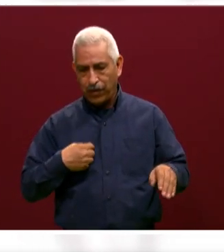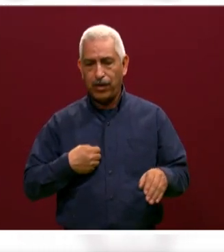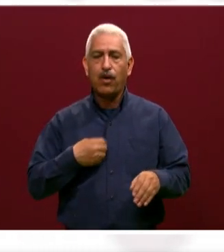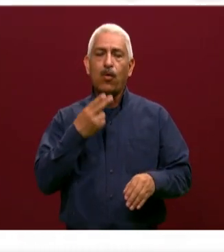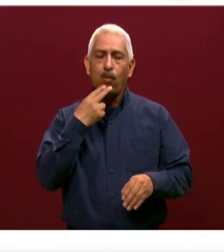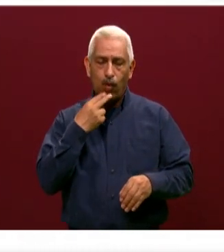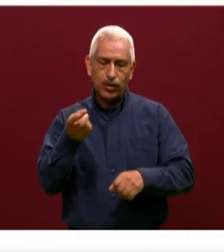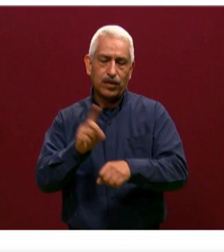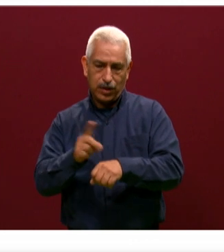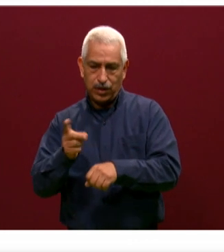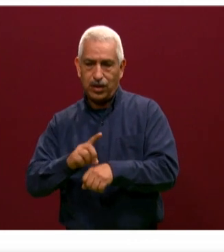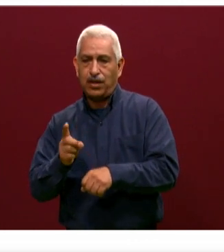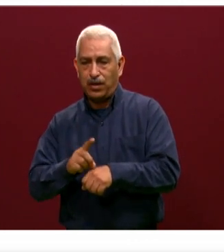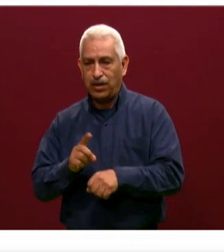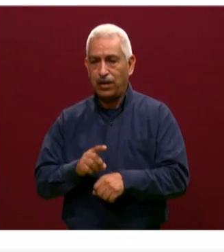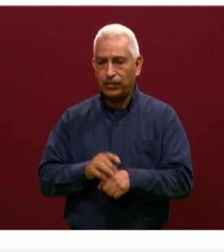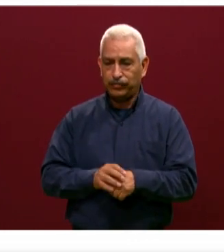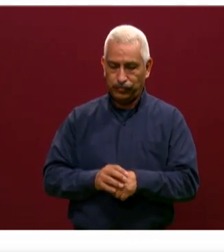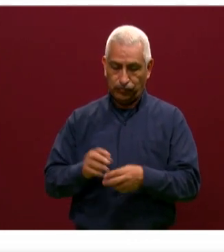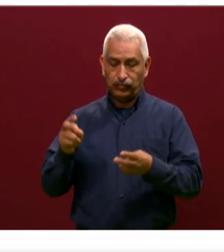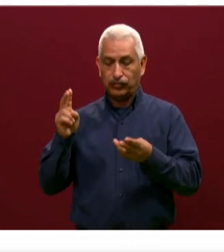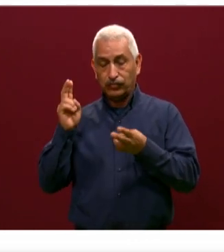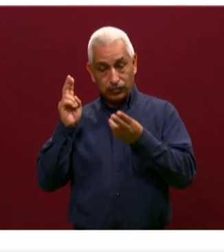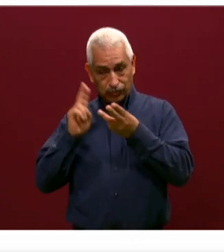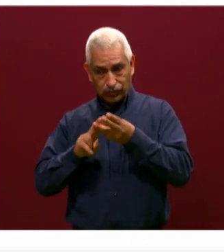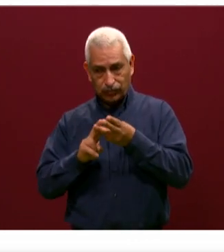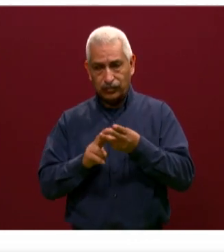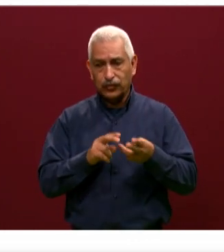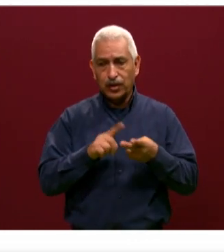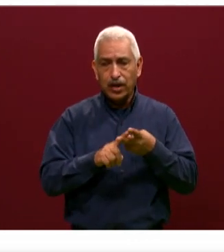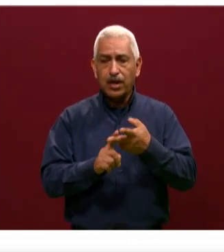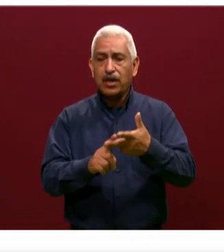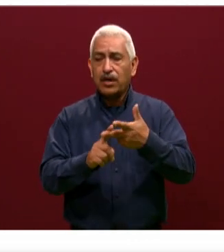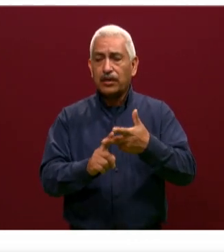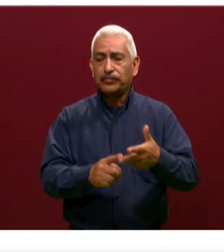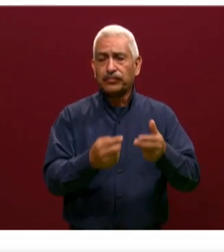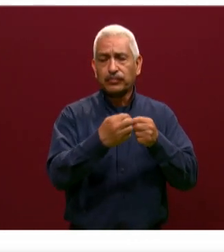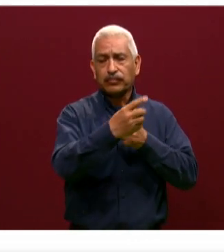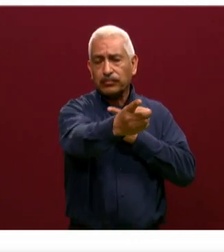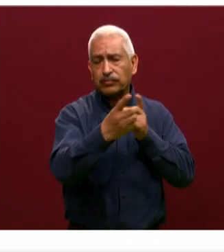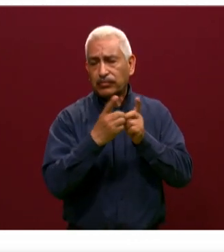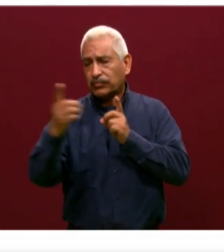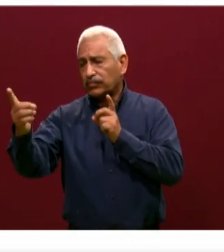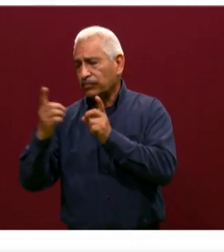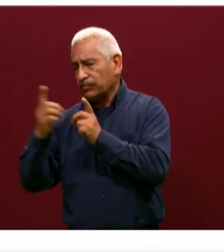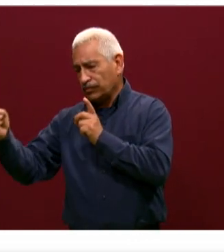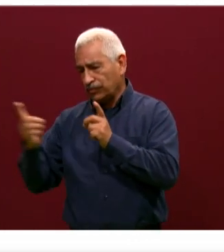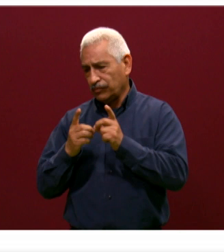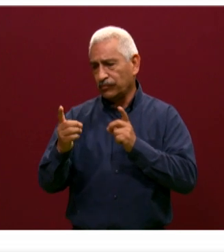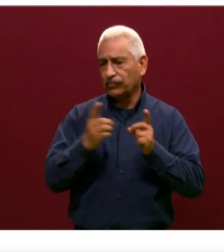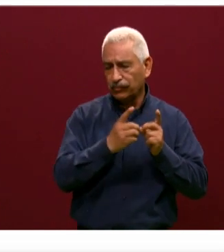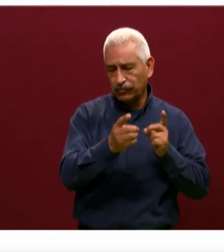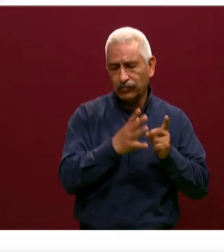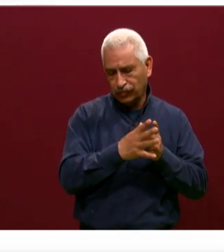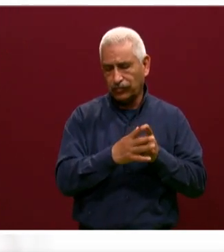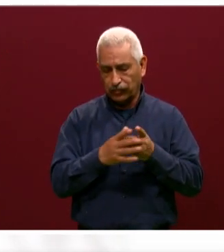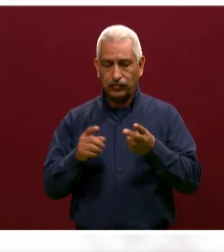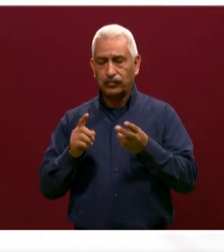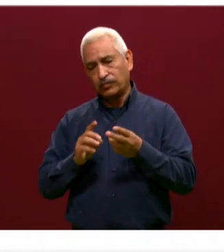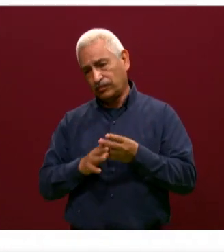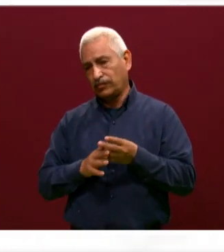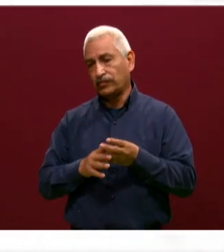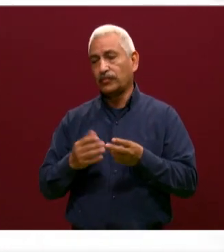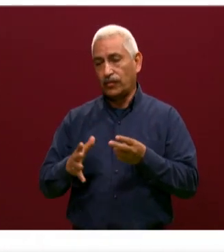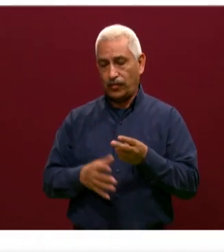limpiar objetos y superficies de uso común que vayamos a utilizar, mantener esta sana distancia muy importante, metro y medio,